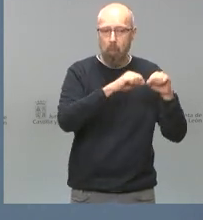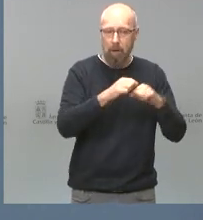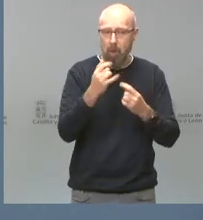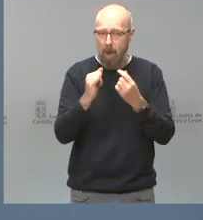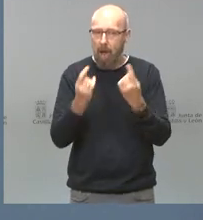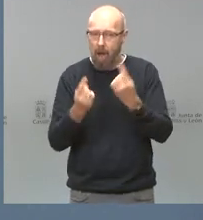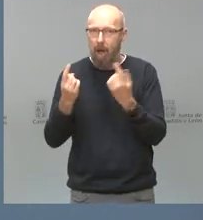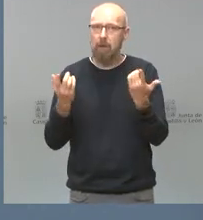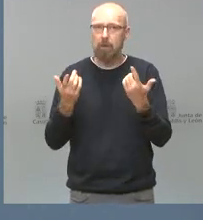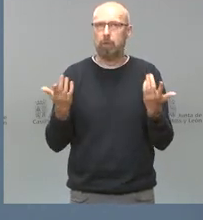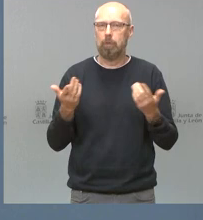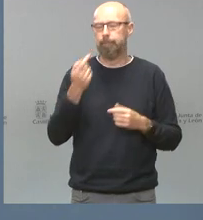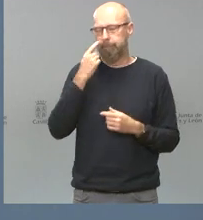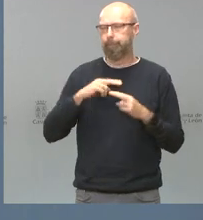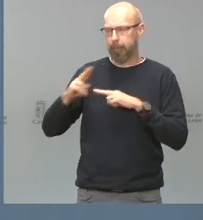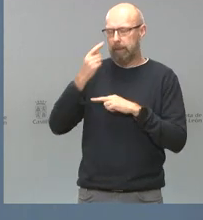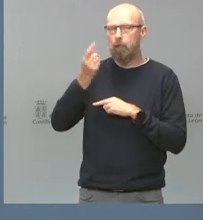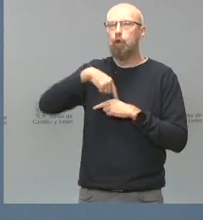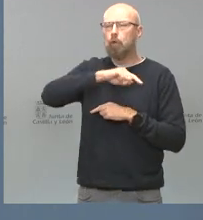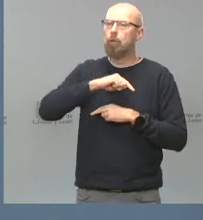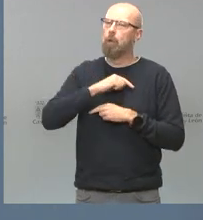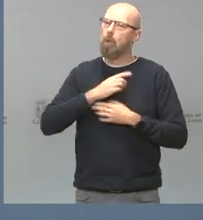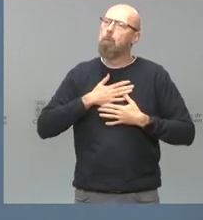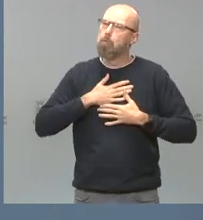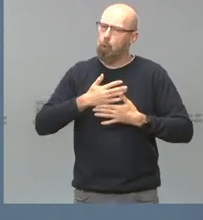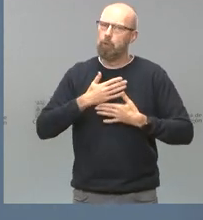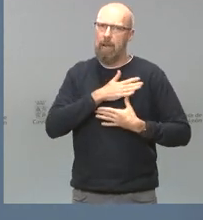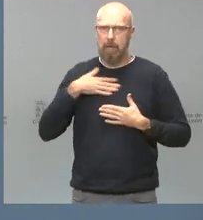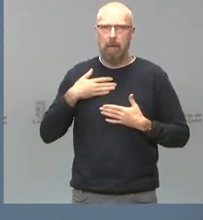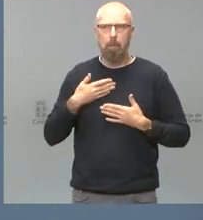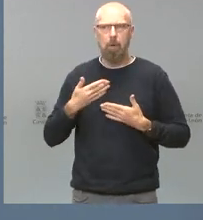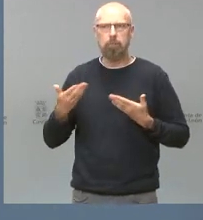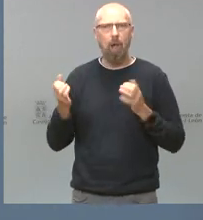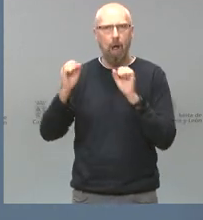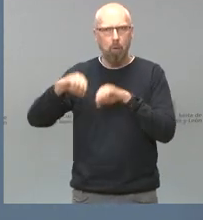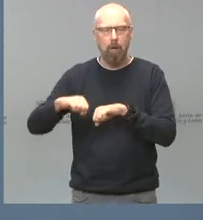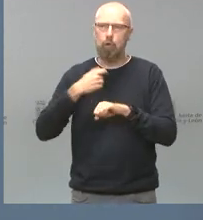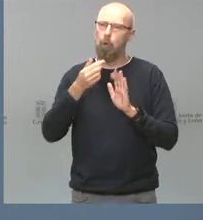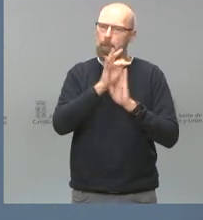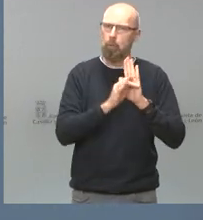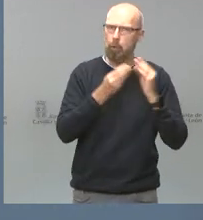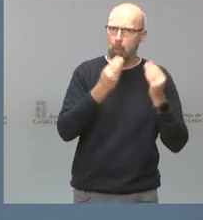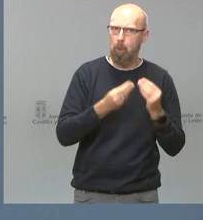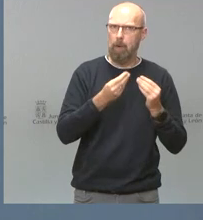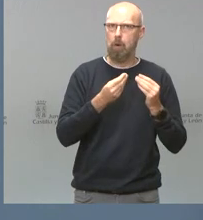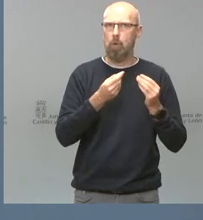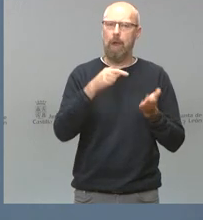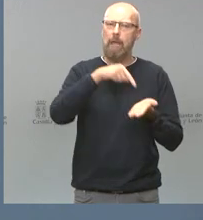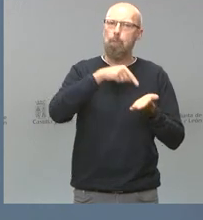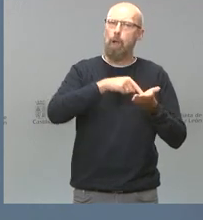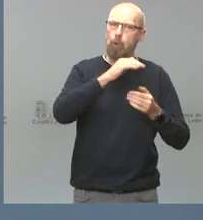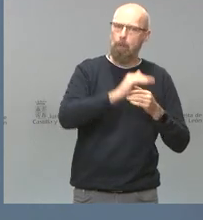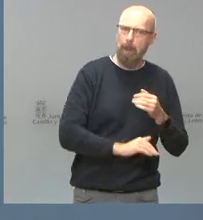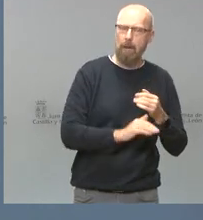Pues nuestra voluntad es de mano tendida. Creo que tenemos un muy buen presupuesto, un presupuesto que baja impuestos, que mejora los servicios públicos en Castilla y León, que